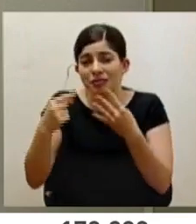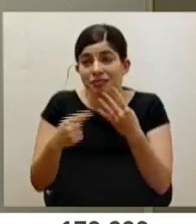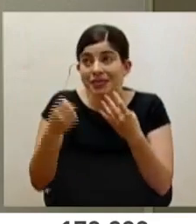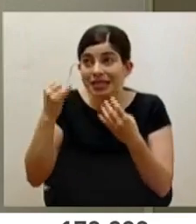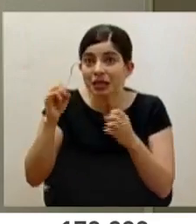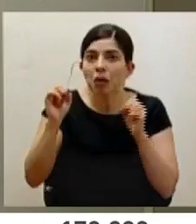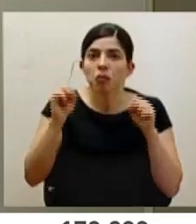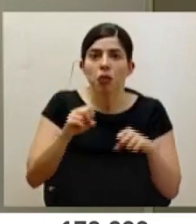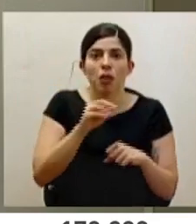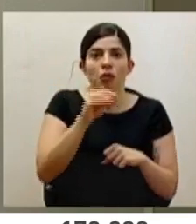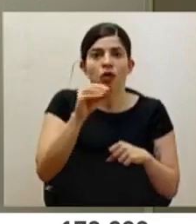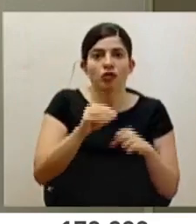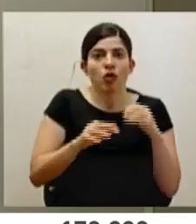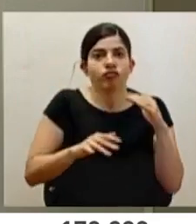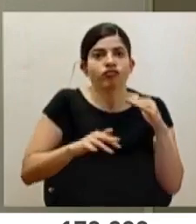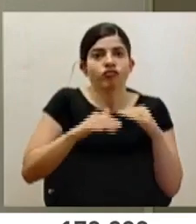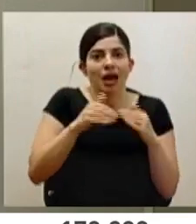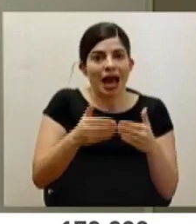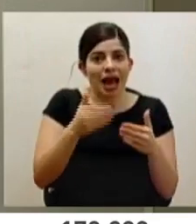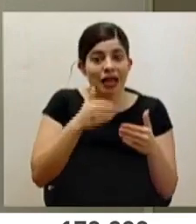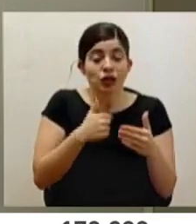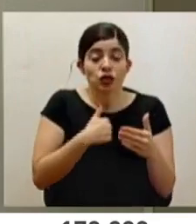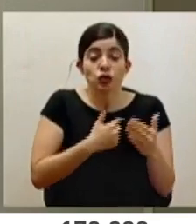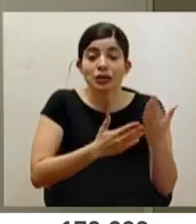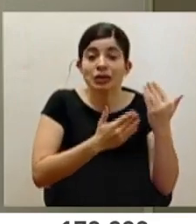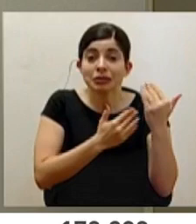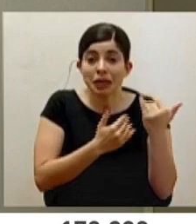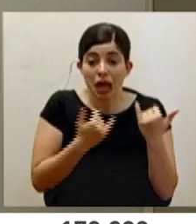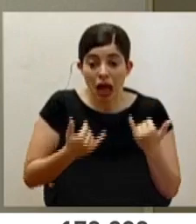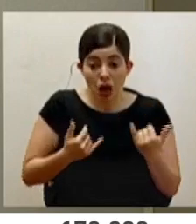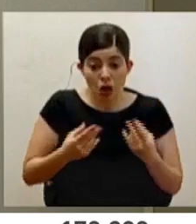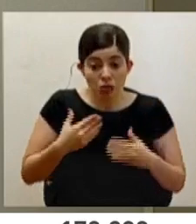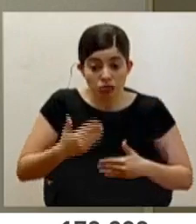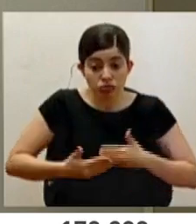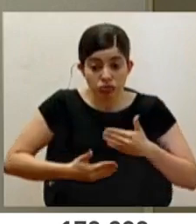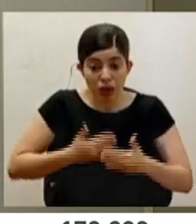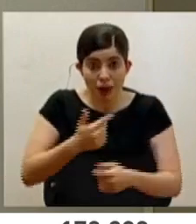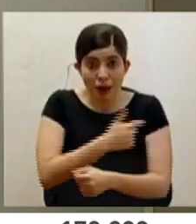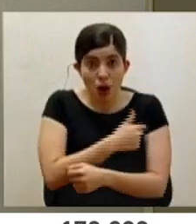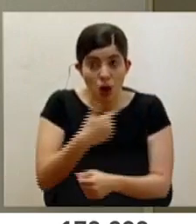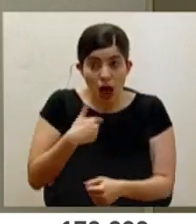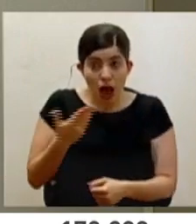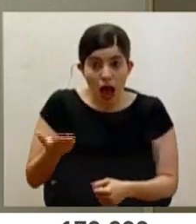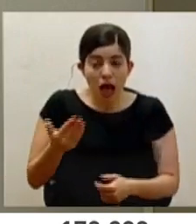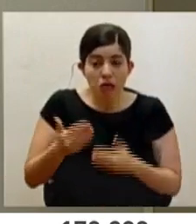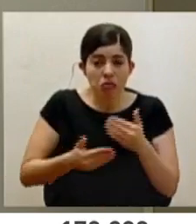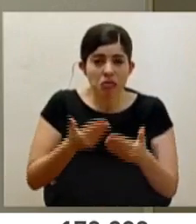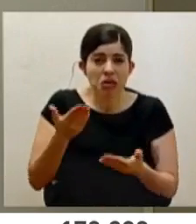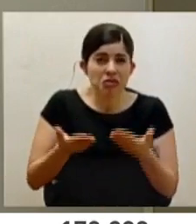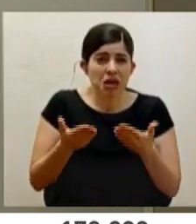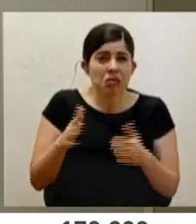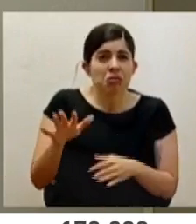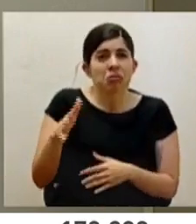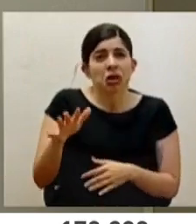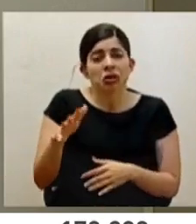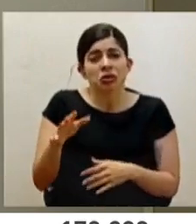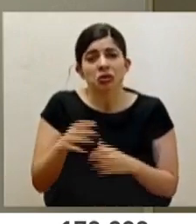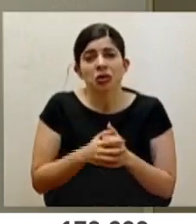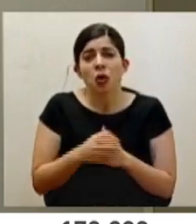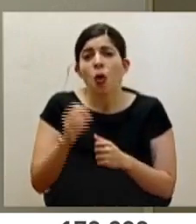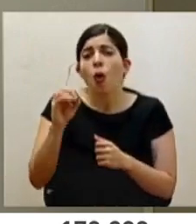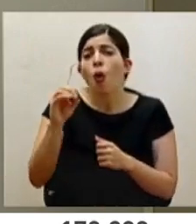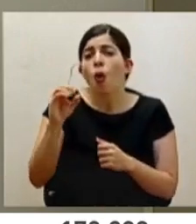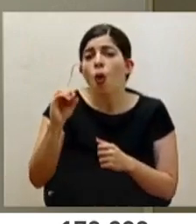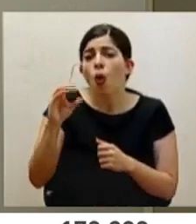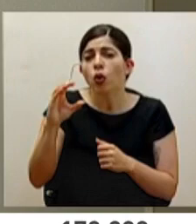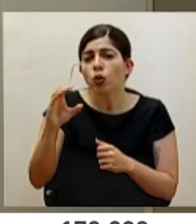podríamos alcanzar ese porcentaje antes. Yo estimo que al ritmo que vamos con la vacuna que tenemos, pues, podría ser por ahí de antes de octubre,